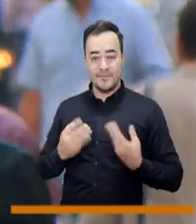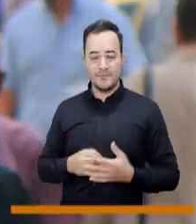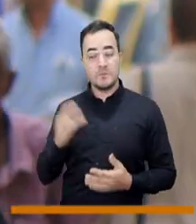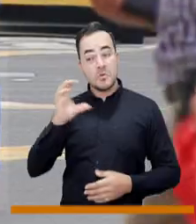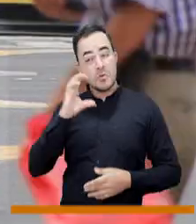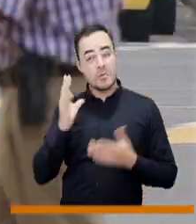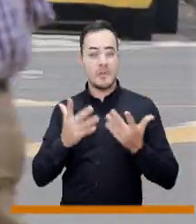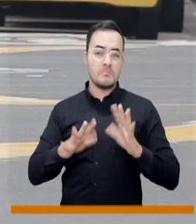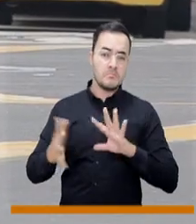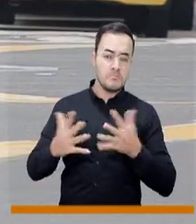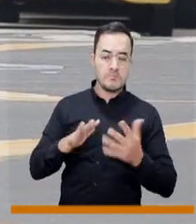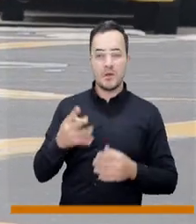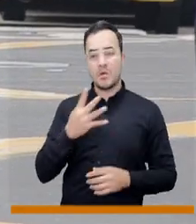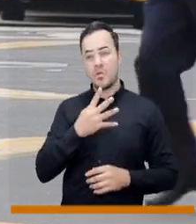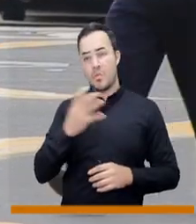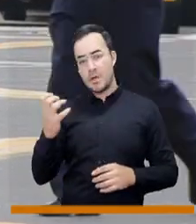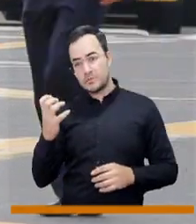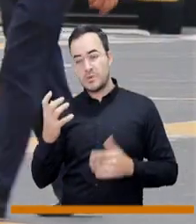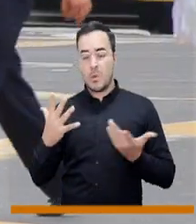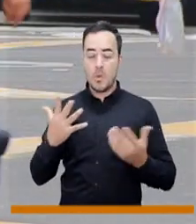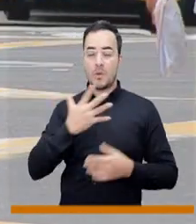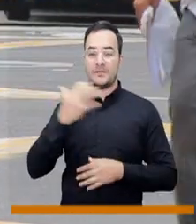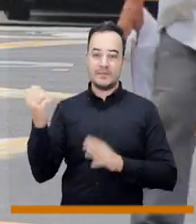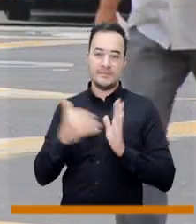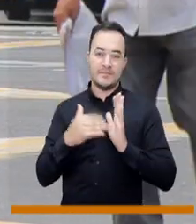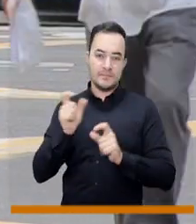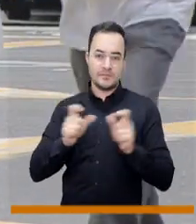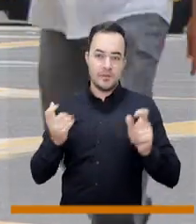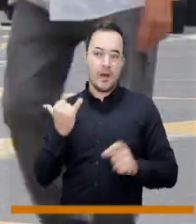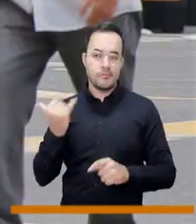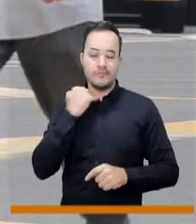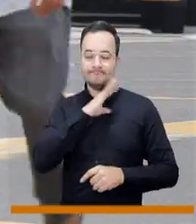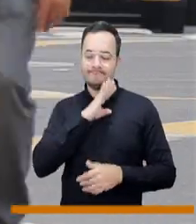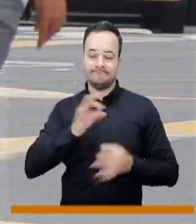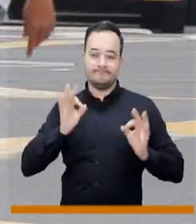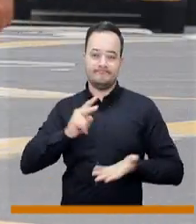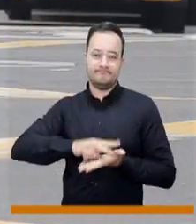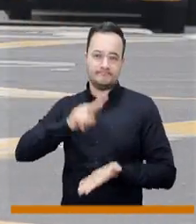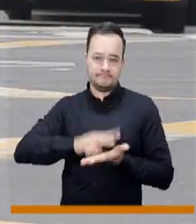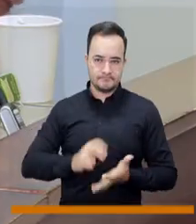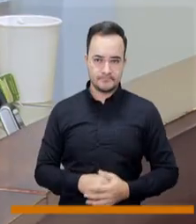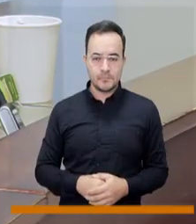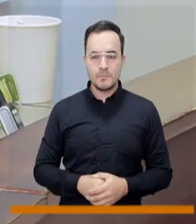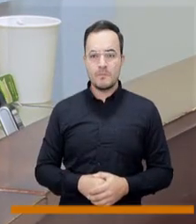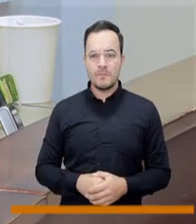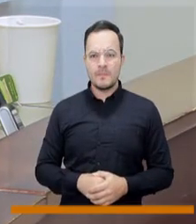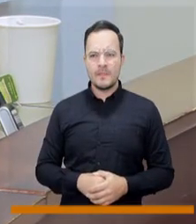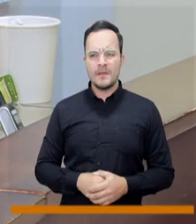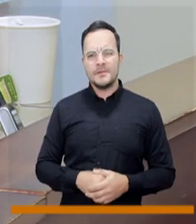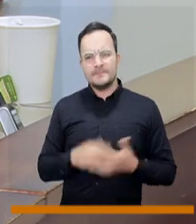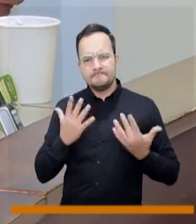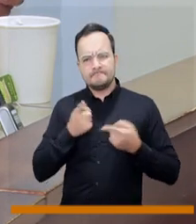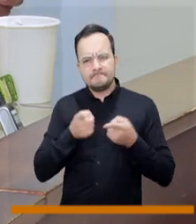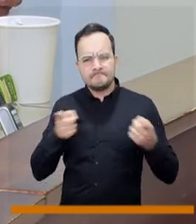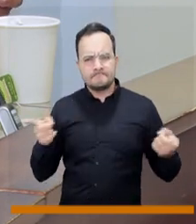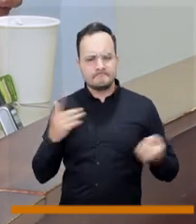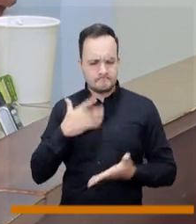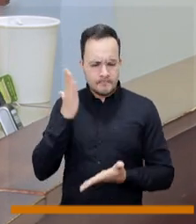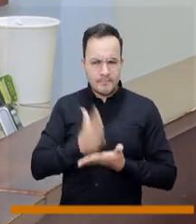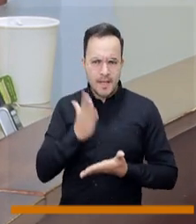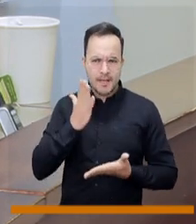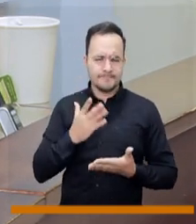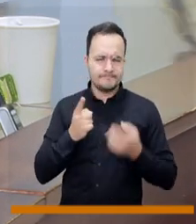En Colombia pueden ser cerca de 400 a 500 mil personas. El inconveniente que tienen ellos